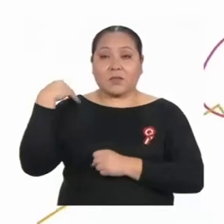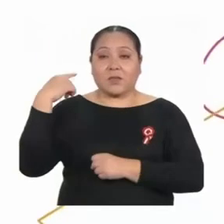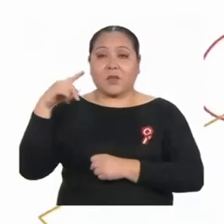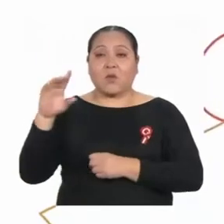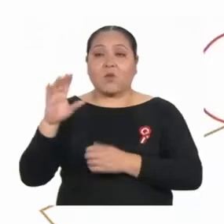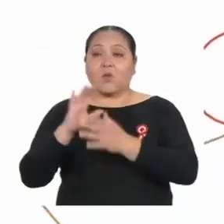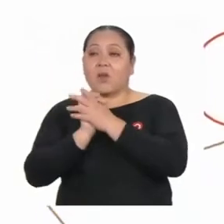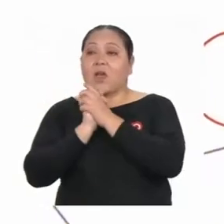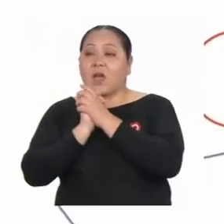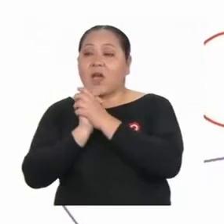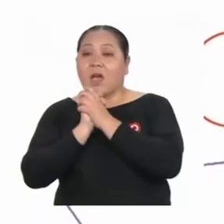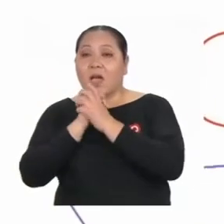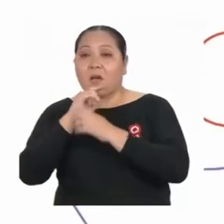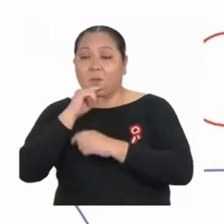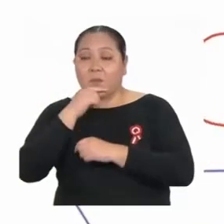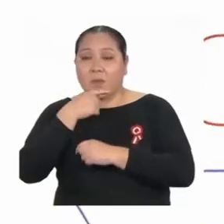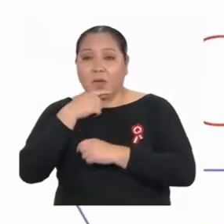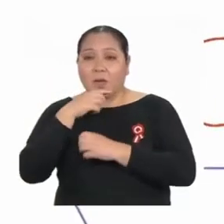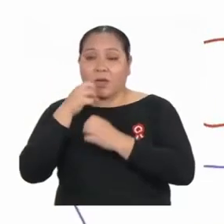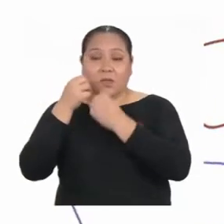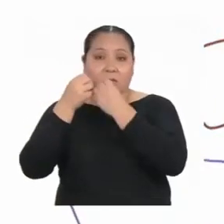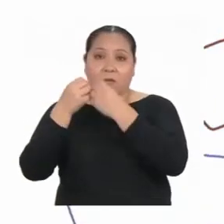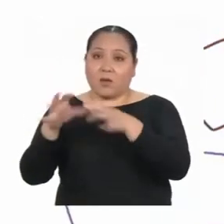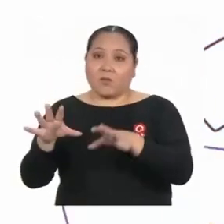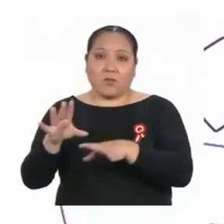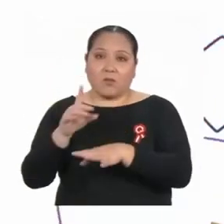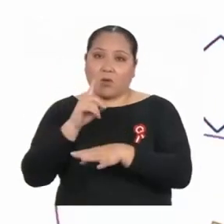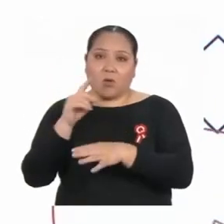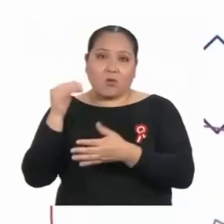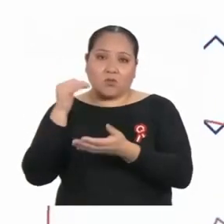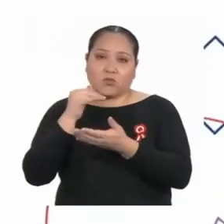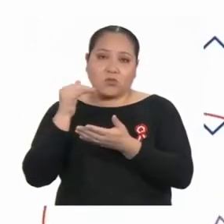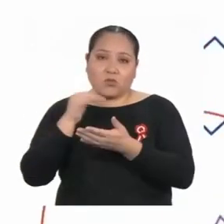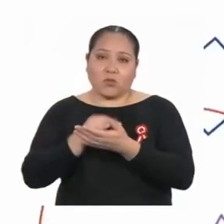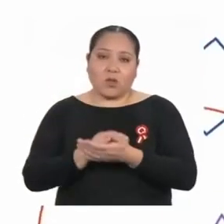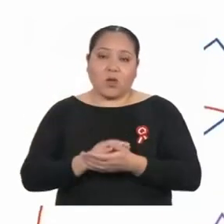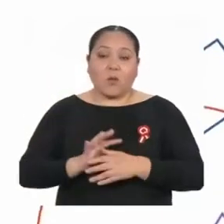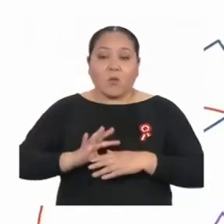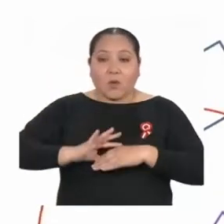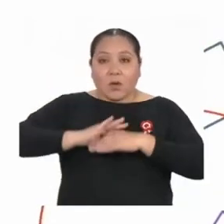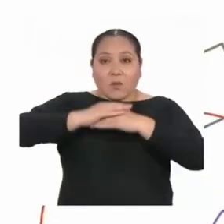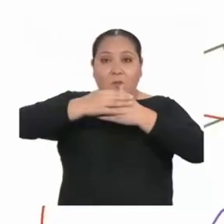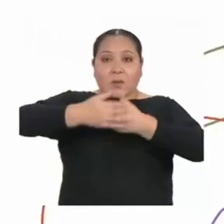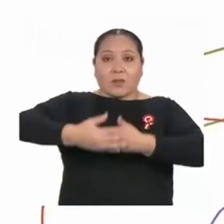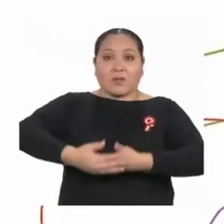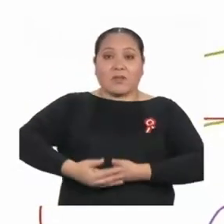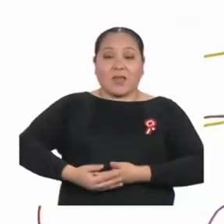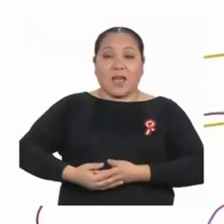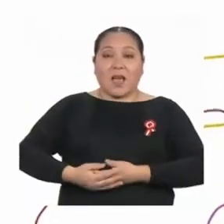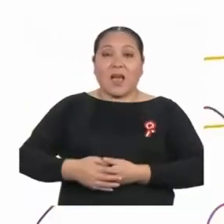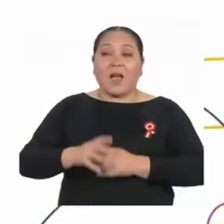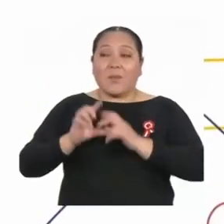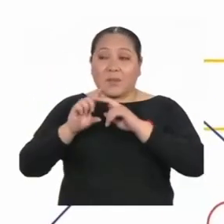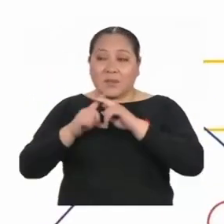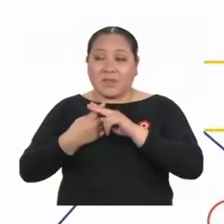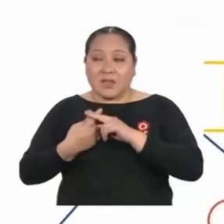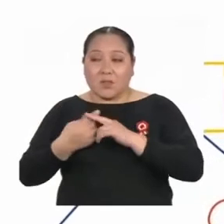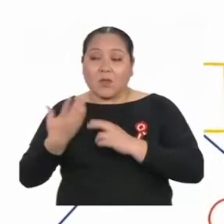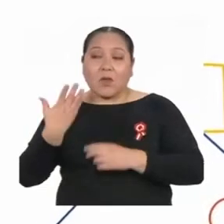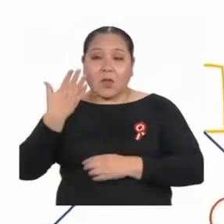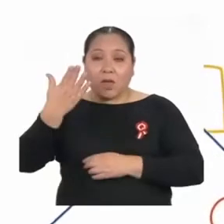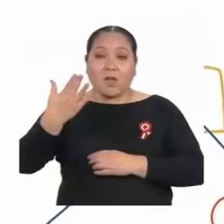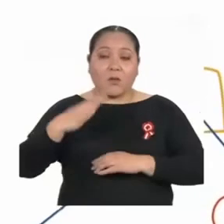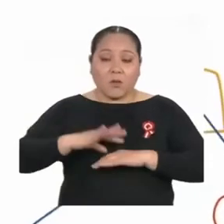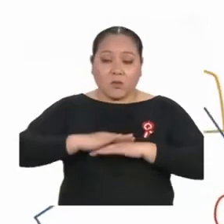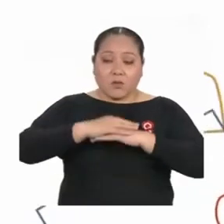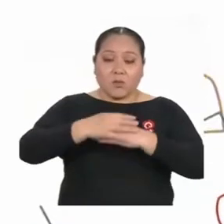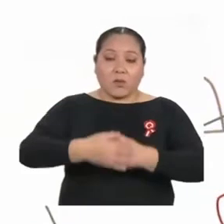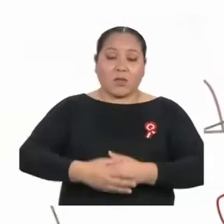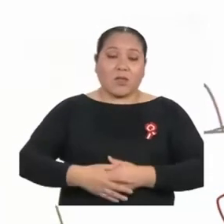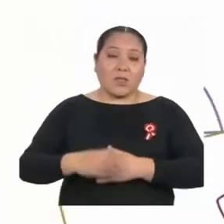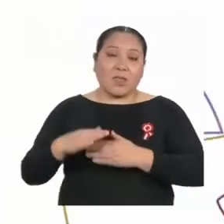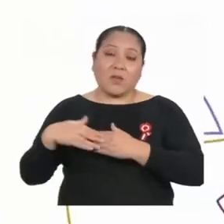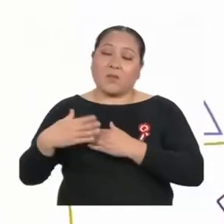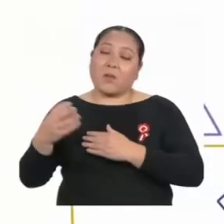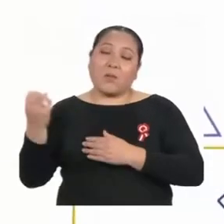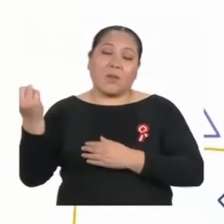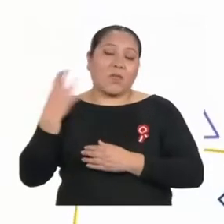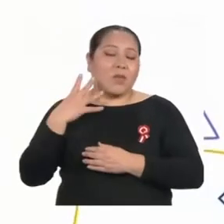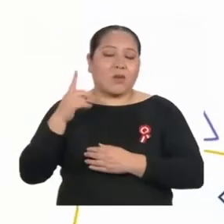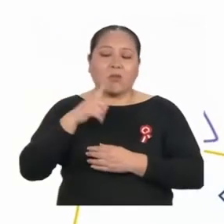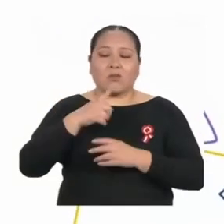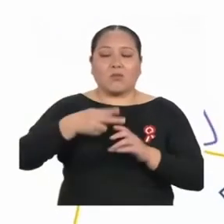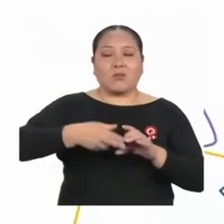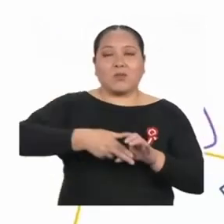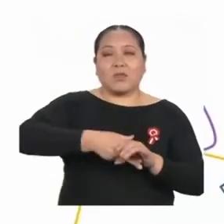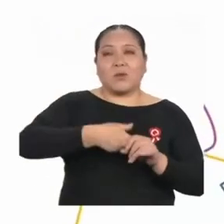dejó de estudiar porque quedó embarazada. Al comienzo iba con su barriga y todo, pero ya luego me dijo que lo iba a dejar,